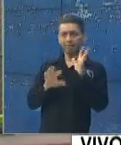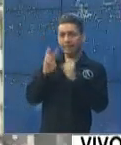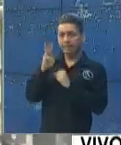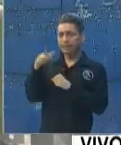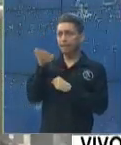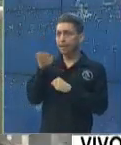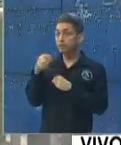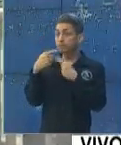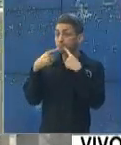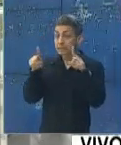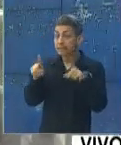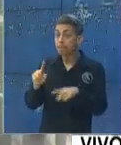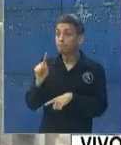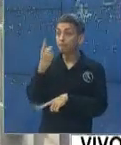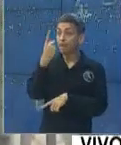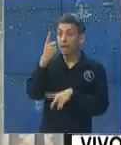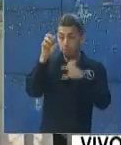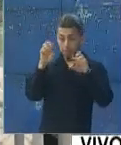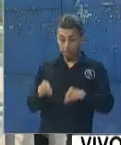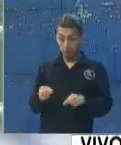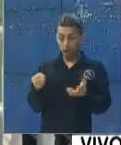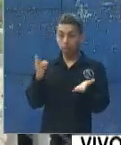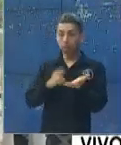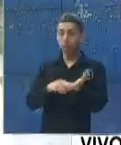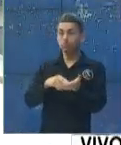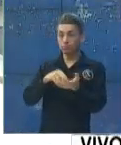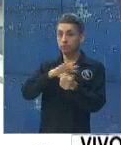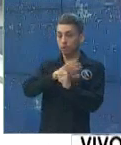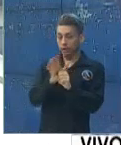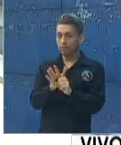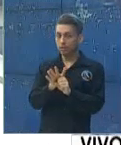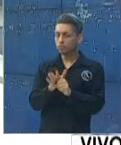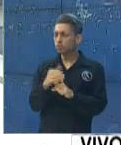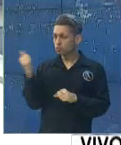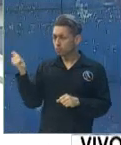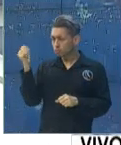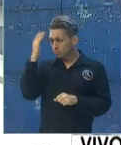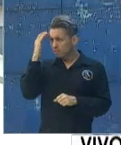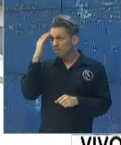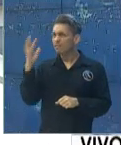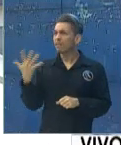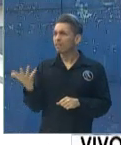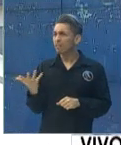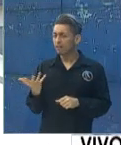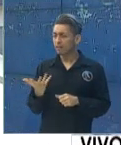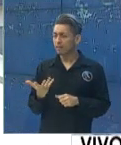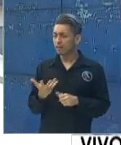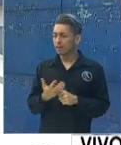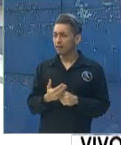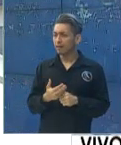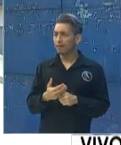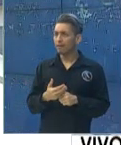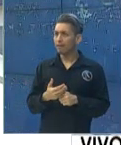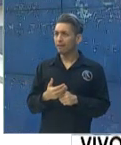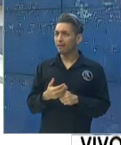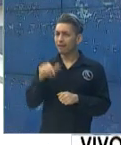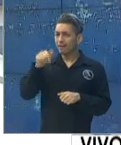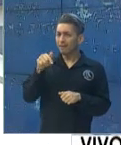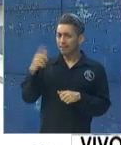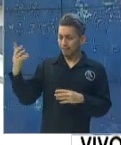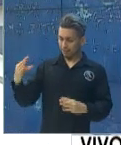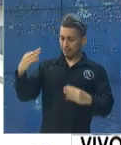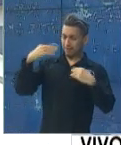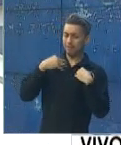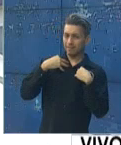caso. Ahora que usted llega, pero seguramente con el conocimiento epidemiológico que tiene y lo que le antecede para llegar a este cargo,